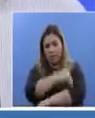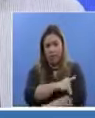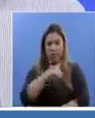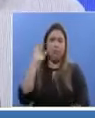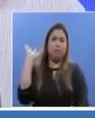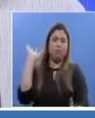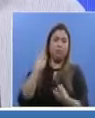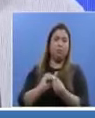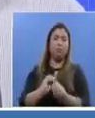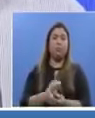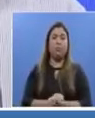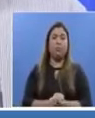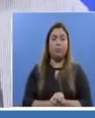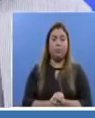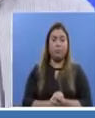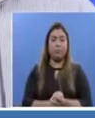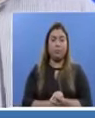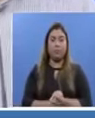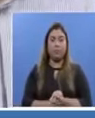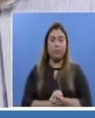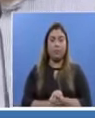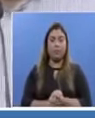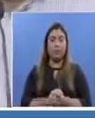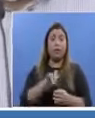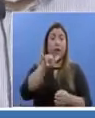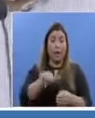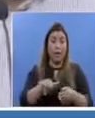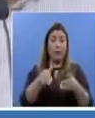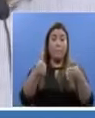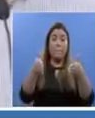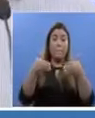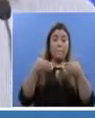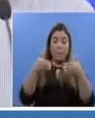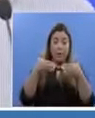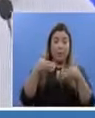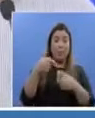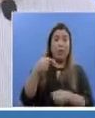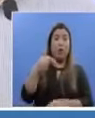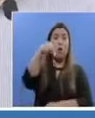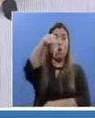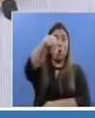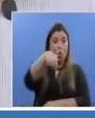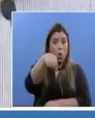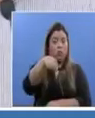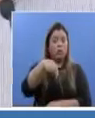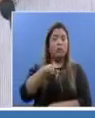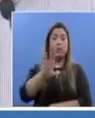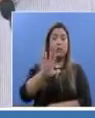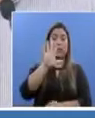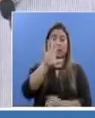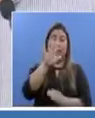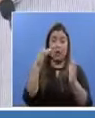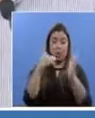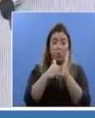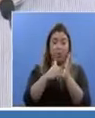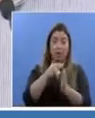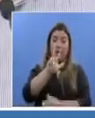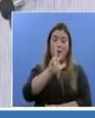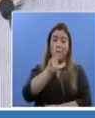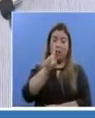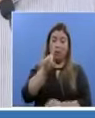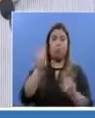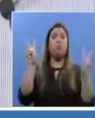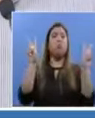Respecto a la distribución de los casos en Panamá, tenemos que hoy se mantienen 5.031 casos